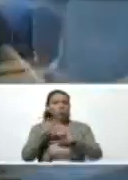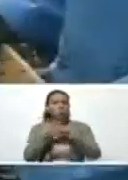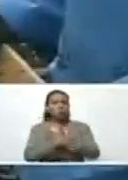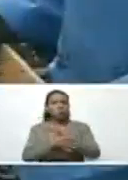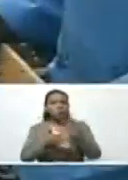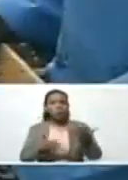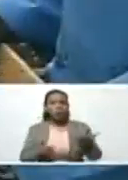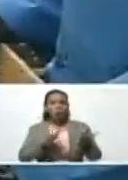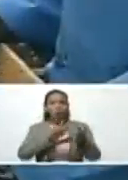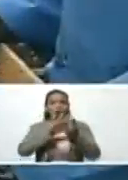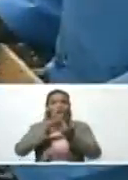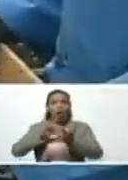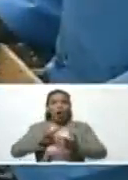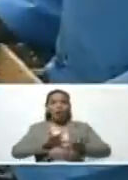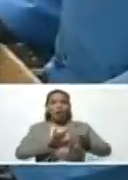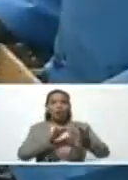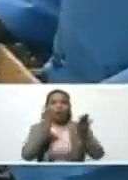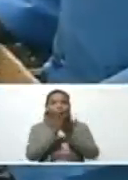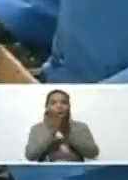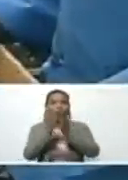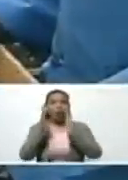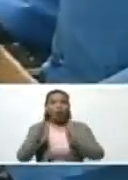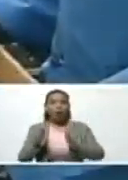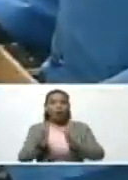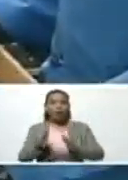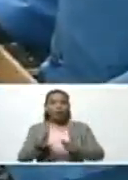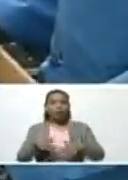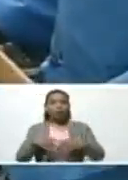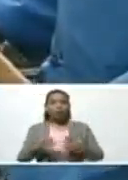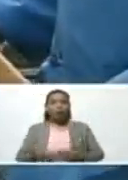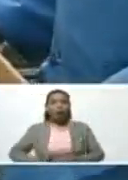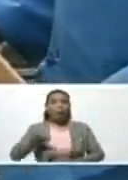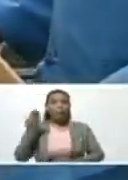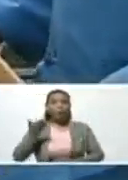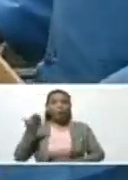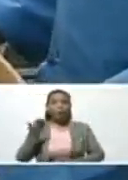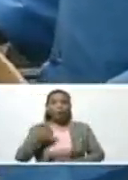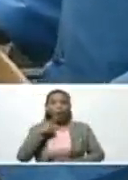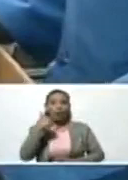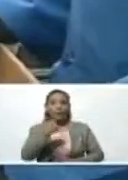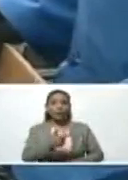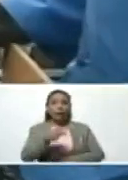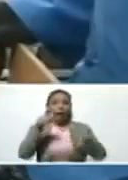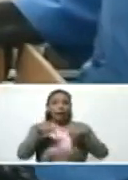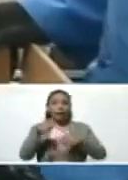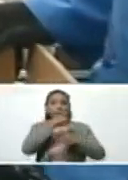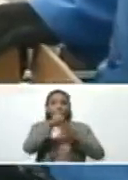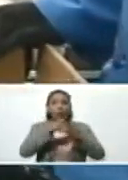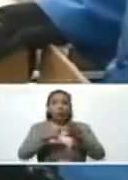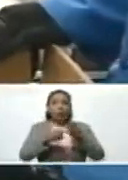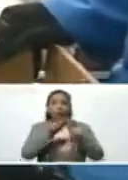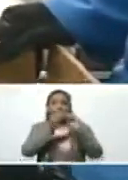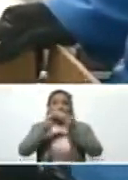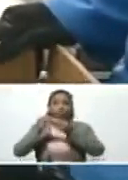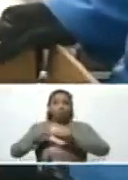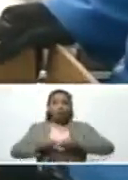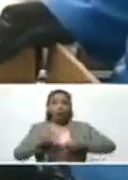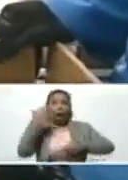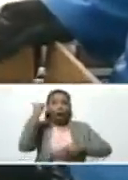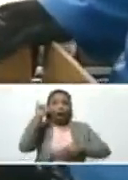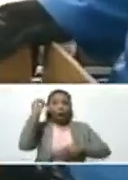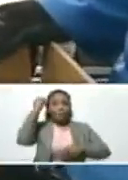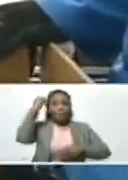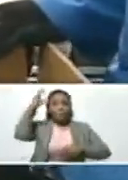es la conectividad en las escuelas. Es importante destacar que en esta línea de ensamblaje tiene la